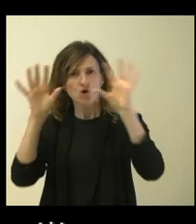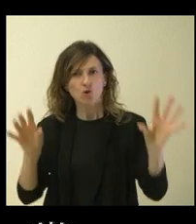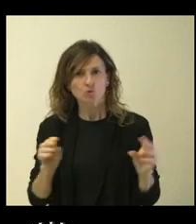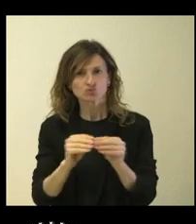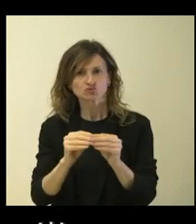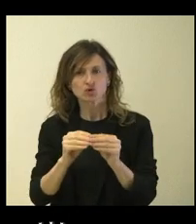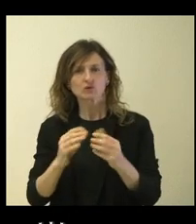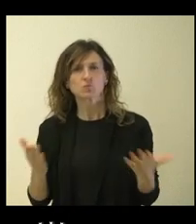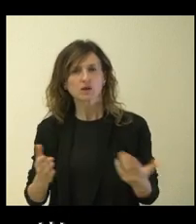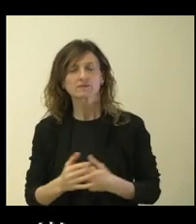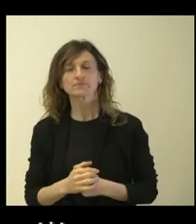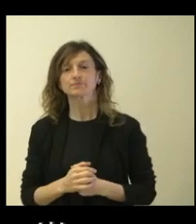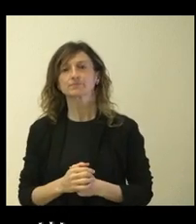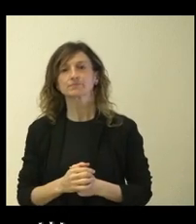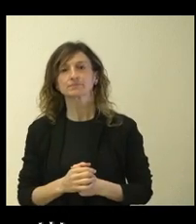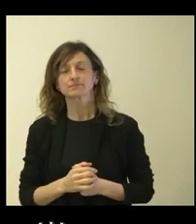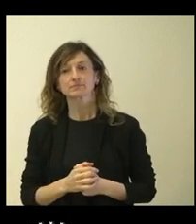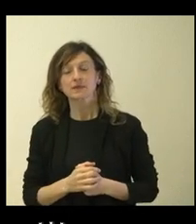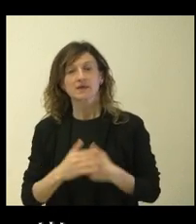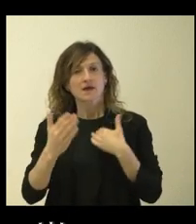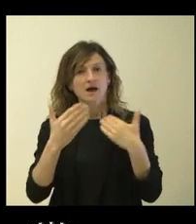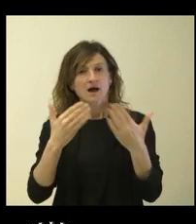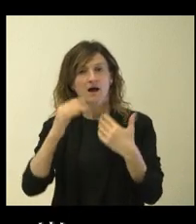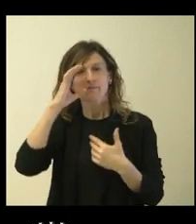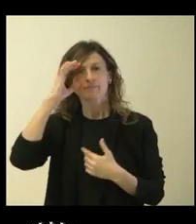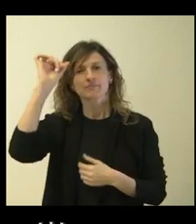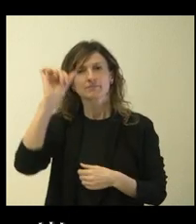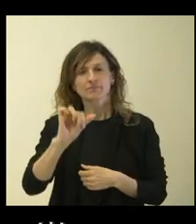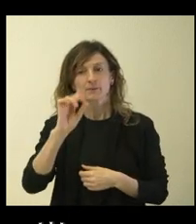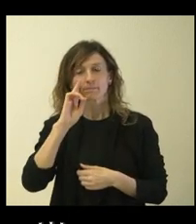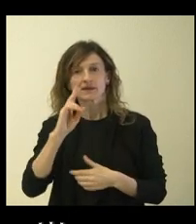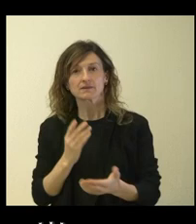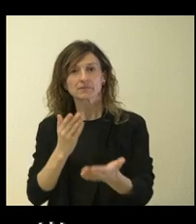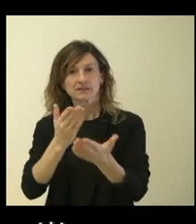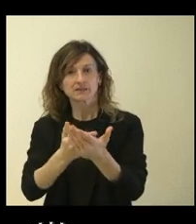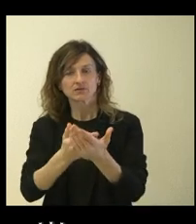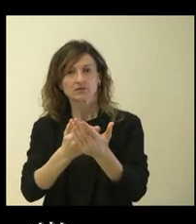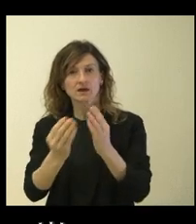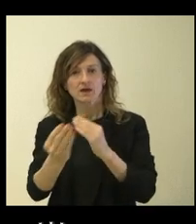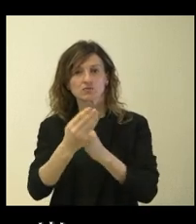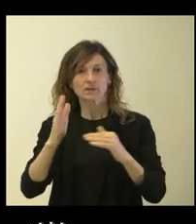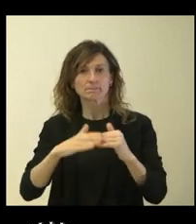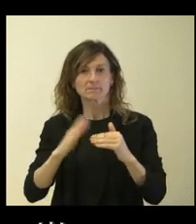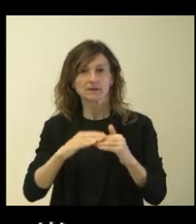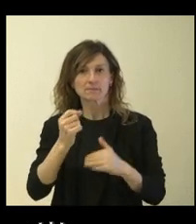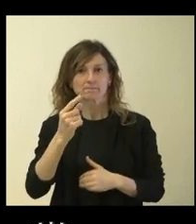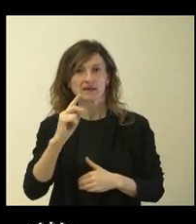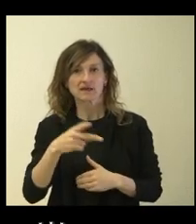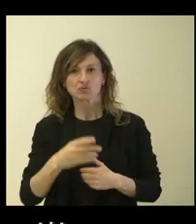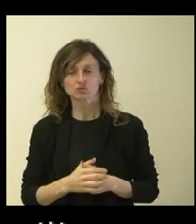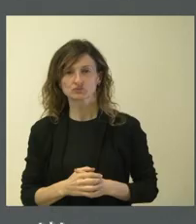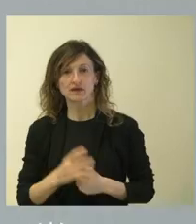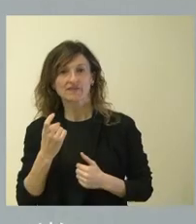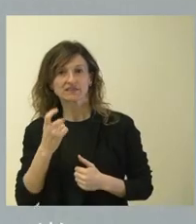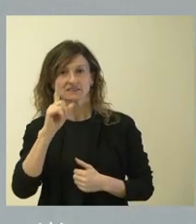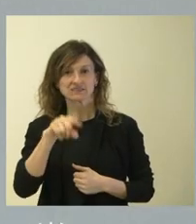han llegado y si ven, después de hablar con ellos, necesaria esa petición que les hacen de una ayuda mínima de mil euros. Gracias.